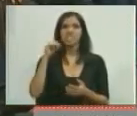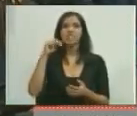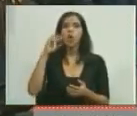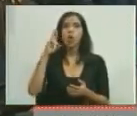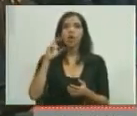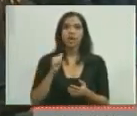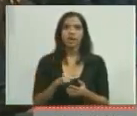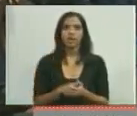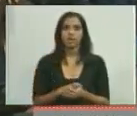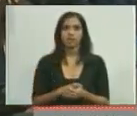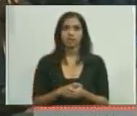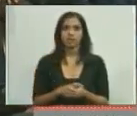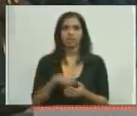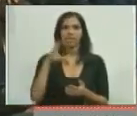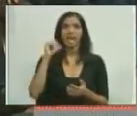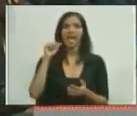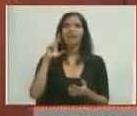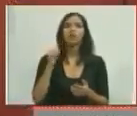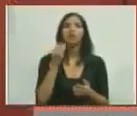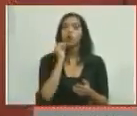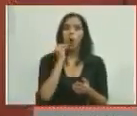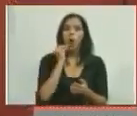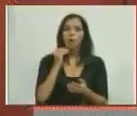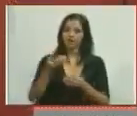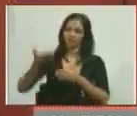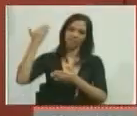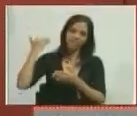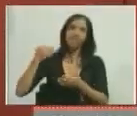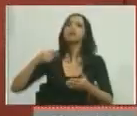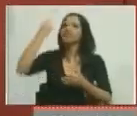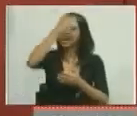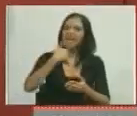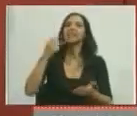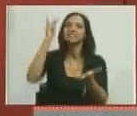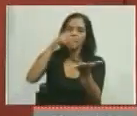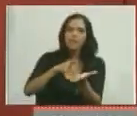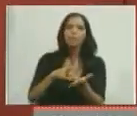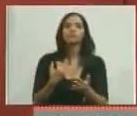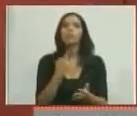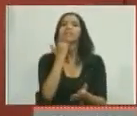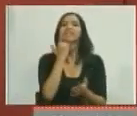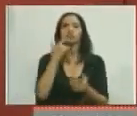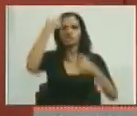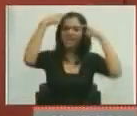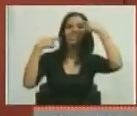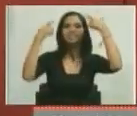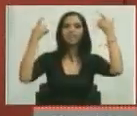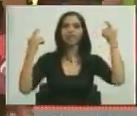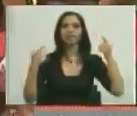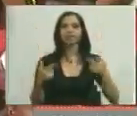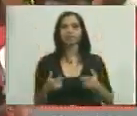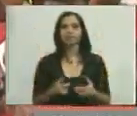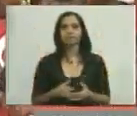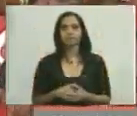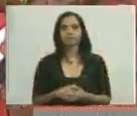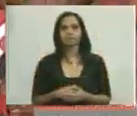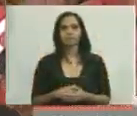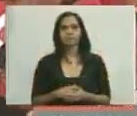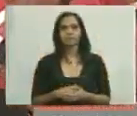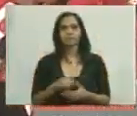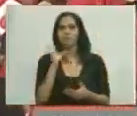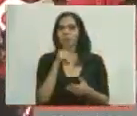Carlos Apurba. Y los jóvenes que vienen atrás dan la cara también porque son valientes y son chavistas. No andan